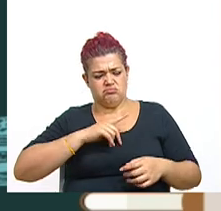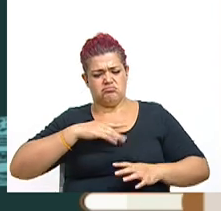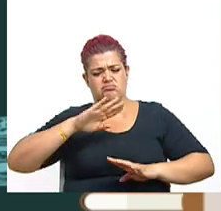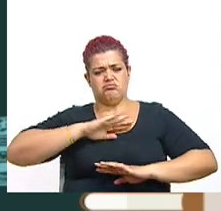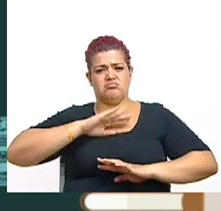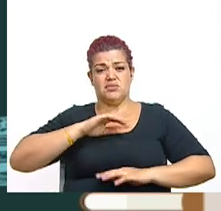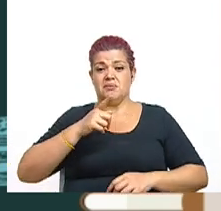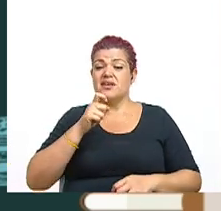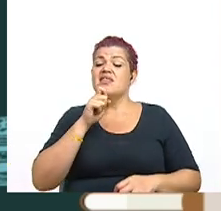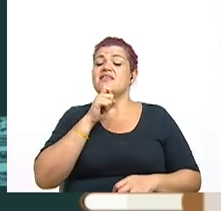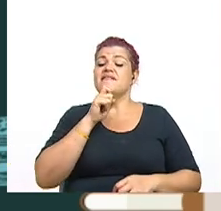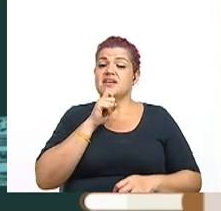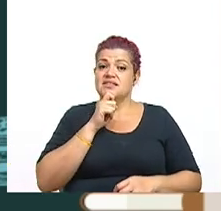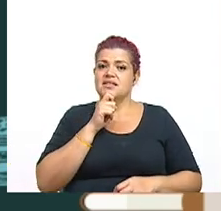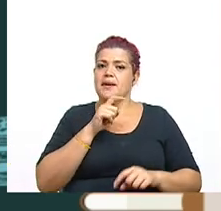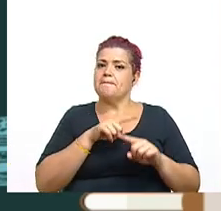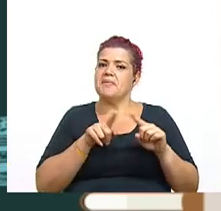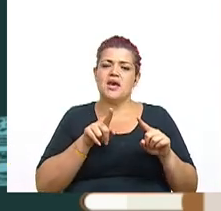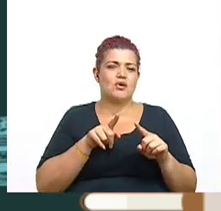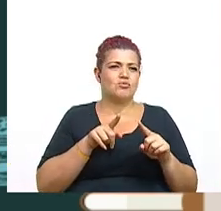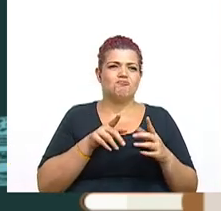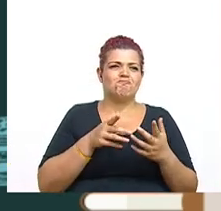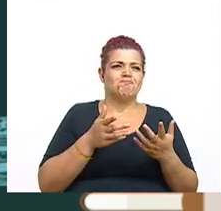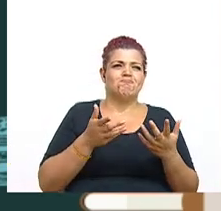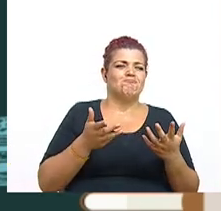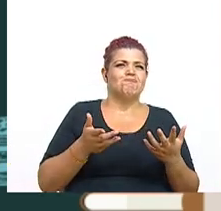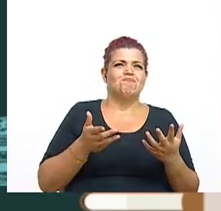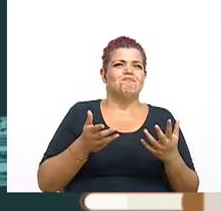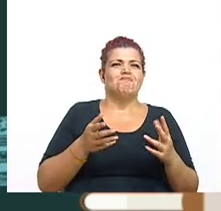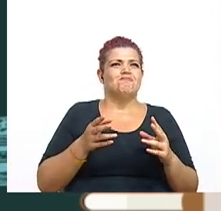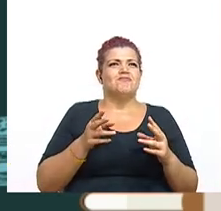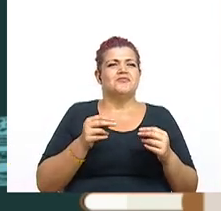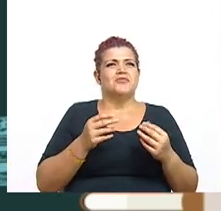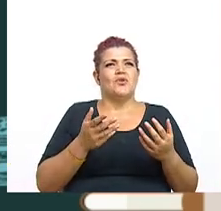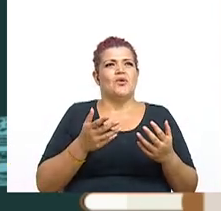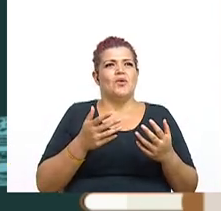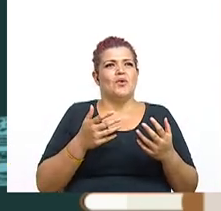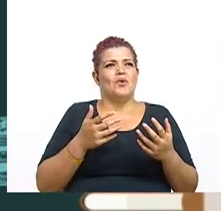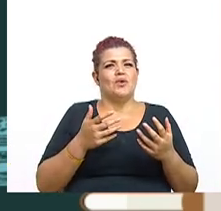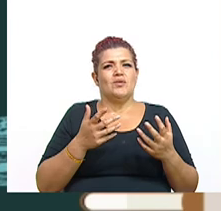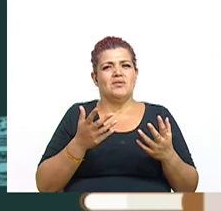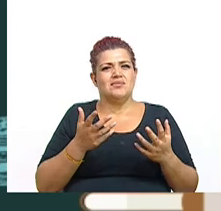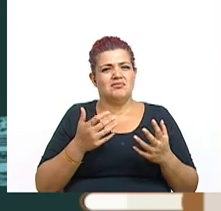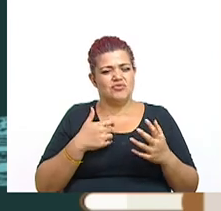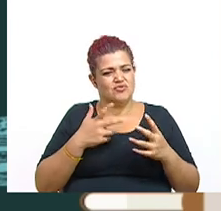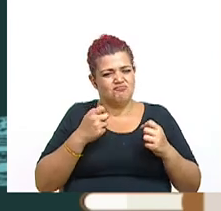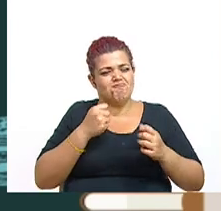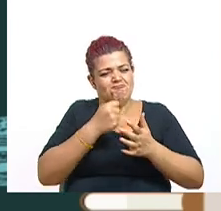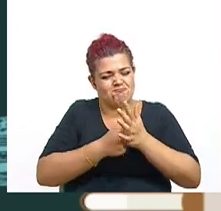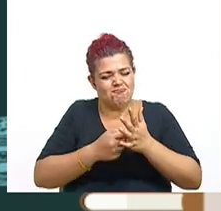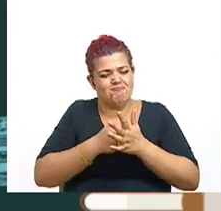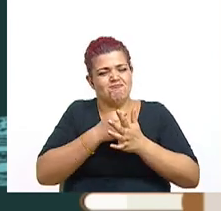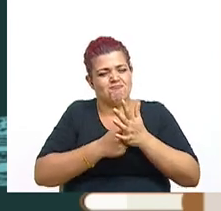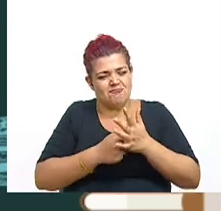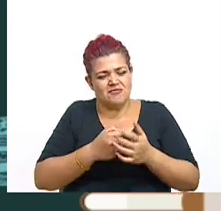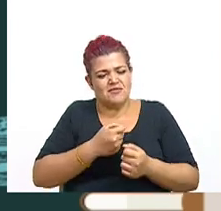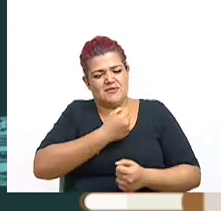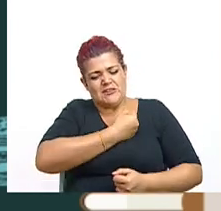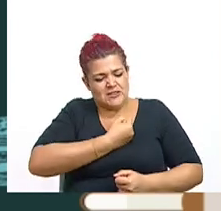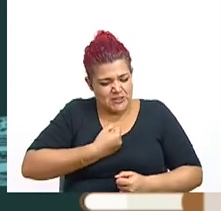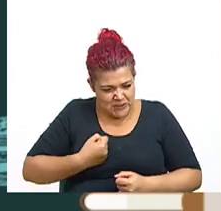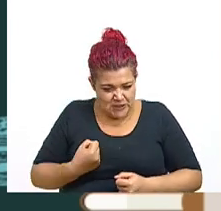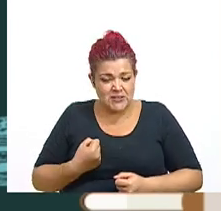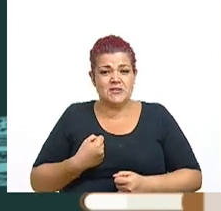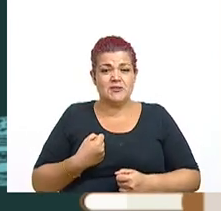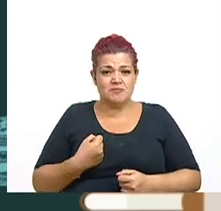probablemente que lo sea, pero nada que valga la pena no refleja y no representa un esfuerzo. Así como el girasol,